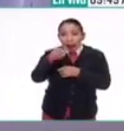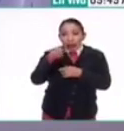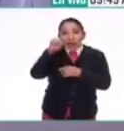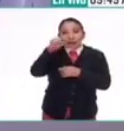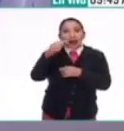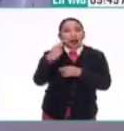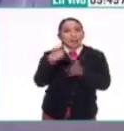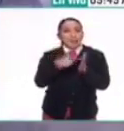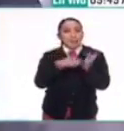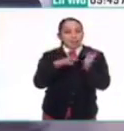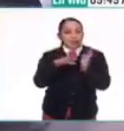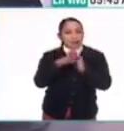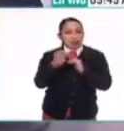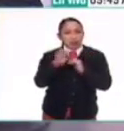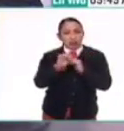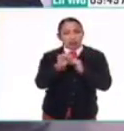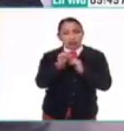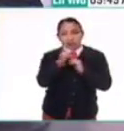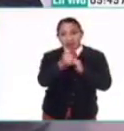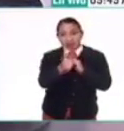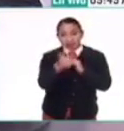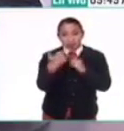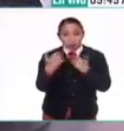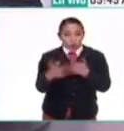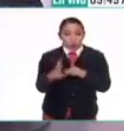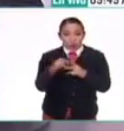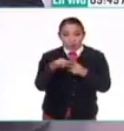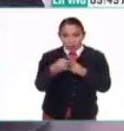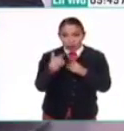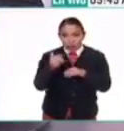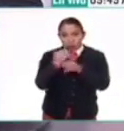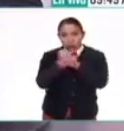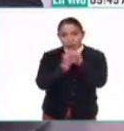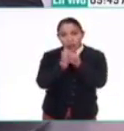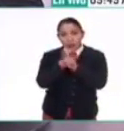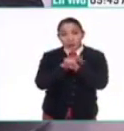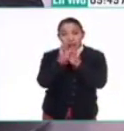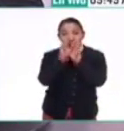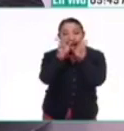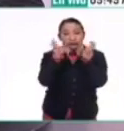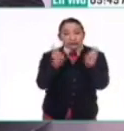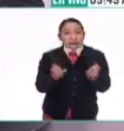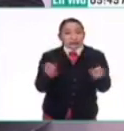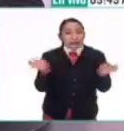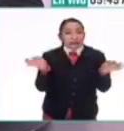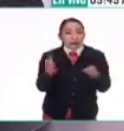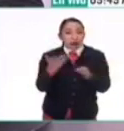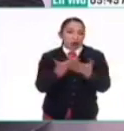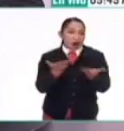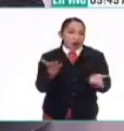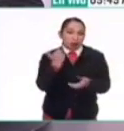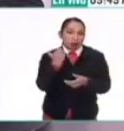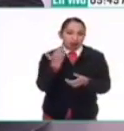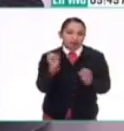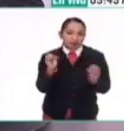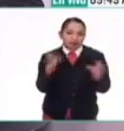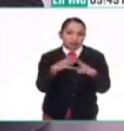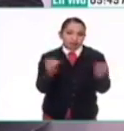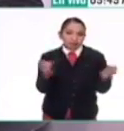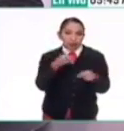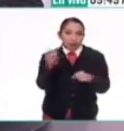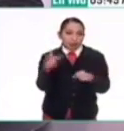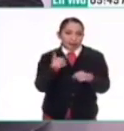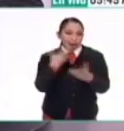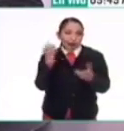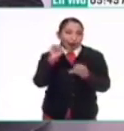en el año 86, en los 80 que inicié la investigación, había glaciares. Hoy ya no, entonces yo creo que al ratito